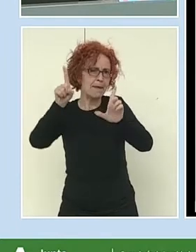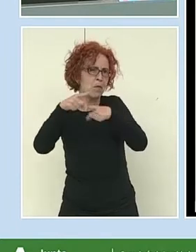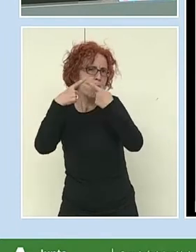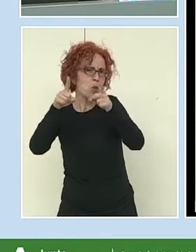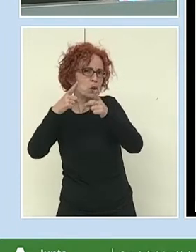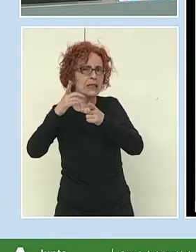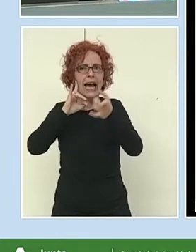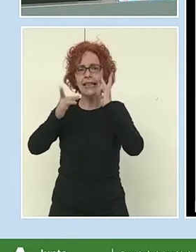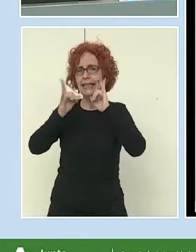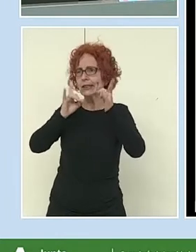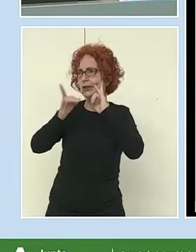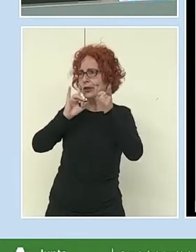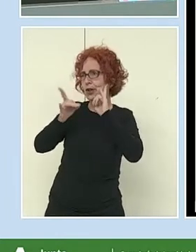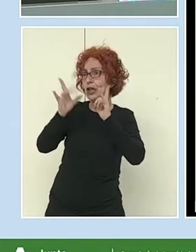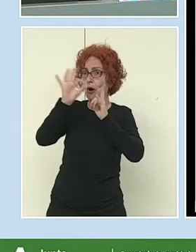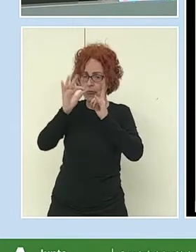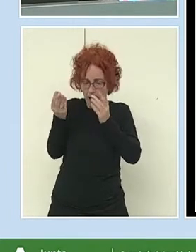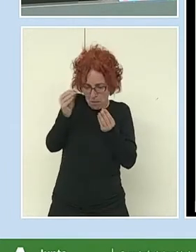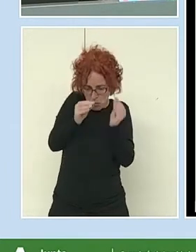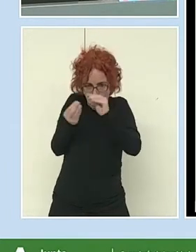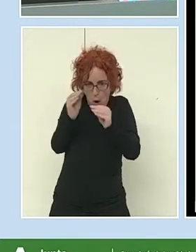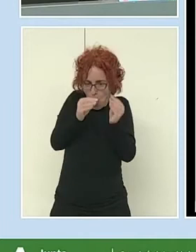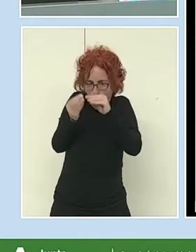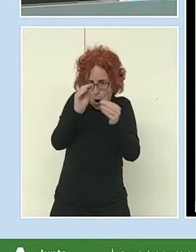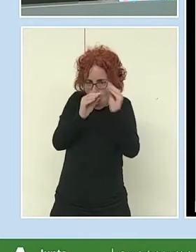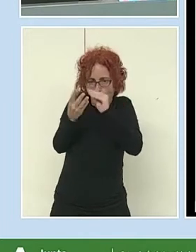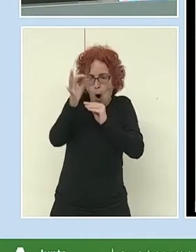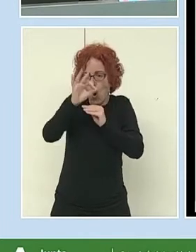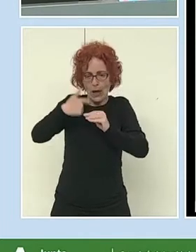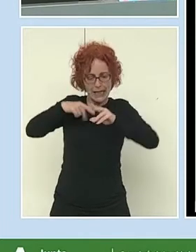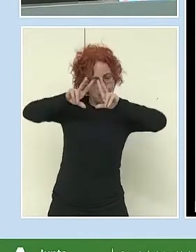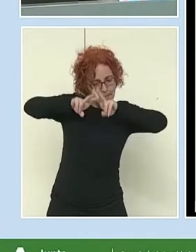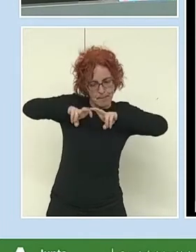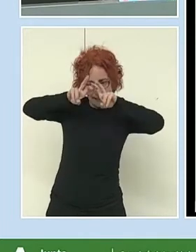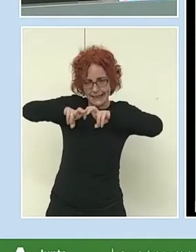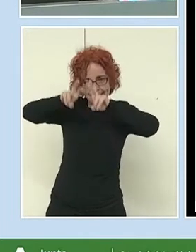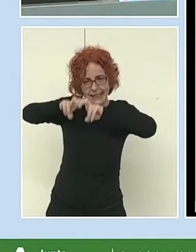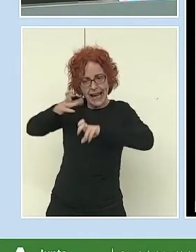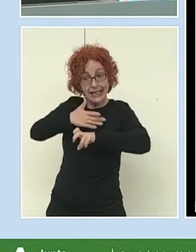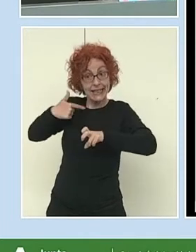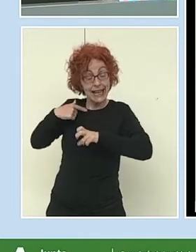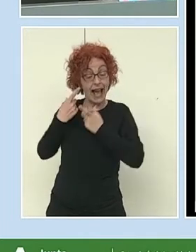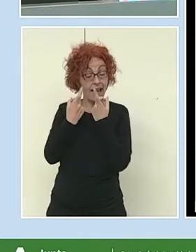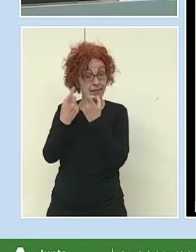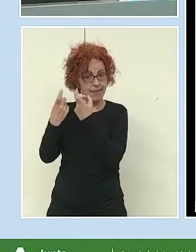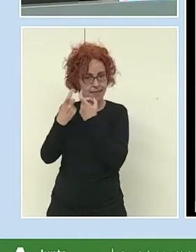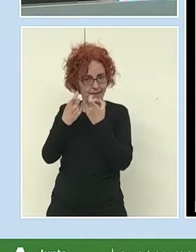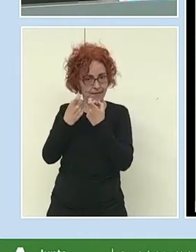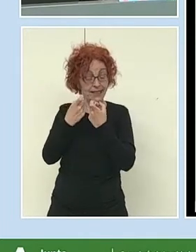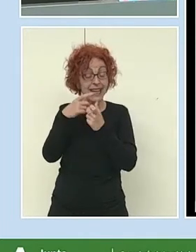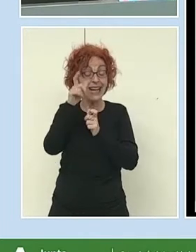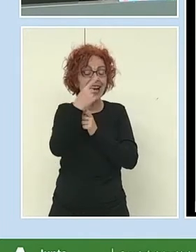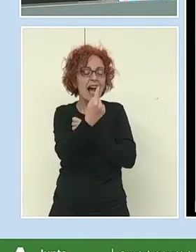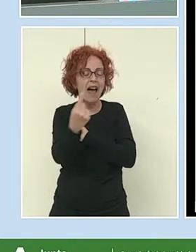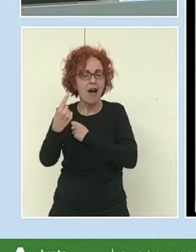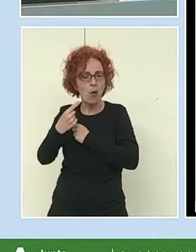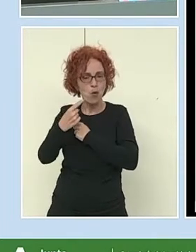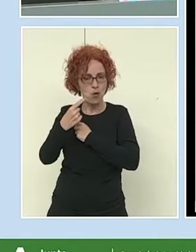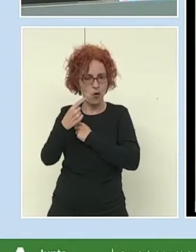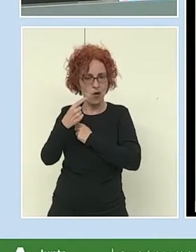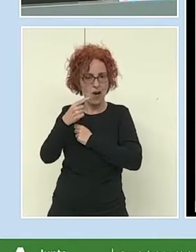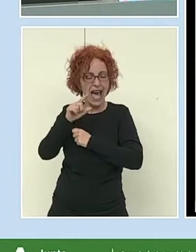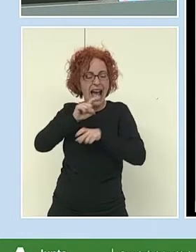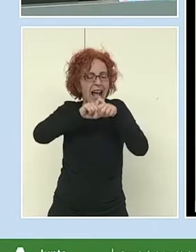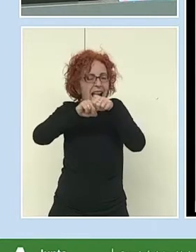sonido o de cómo insertarlo, o que quiera investigar sobre cómo hacerlo. Que tenga conocimientos o capacidades artísticas para crear escenarios